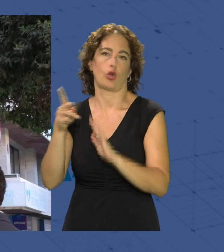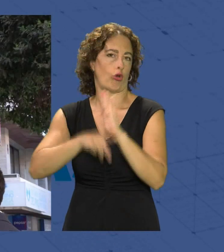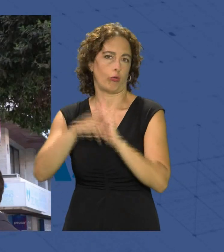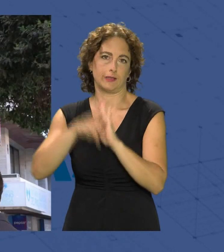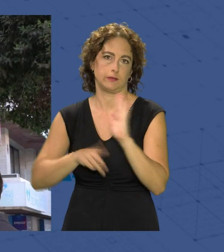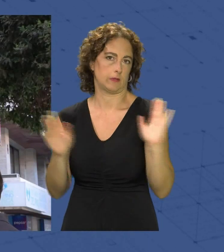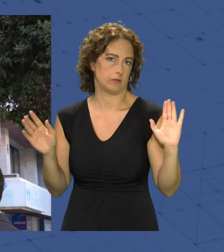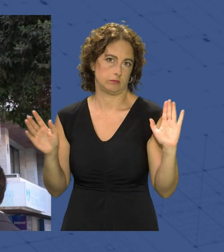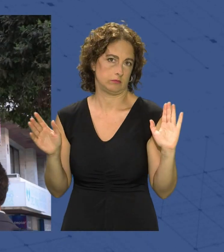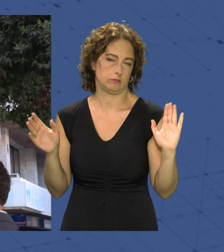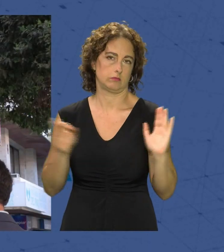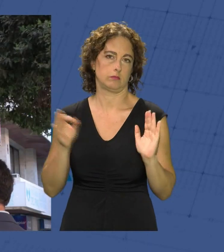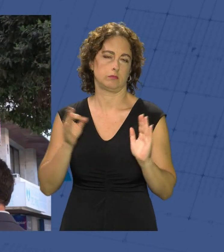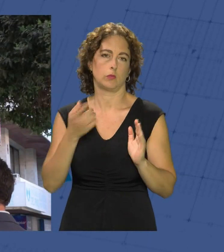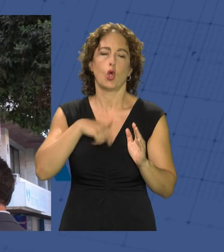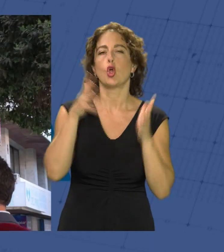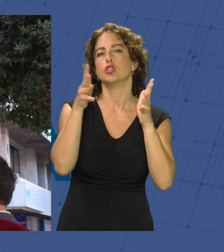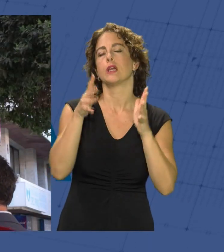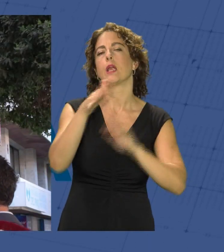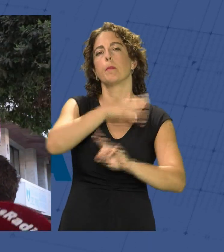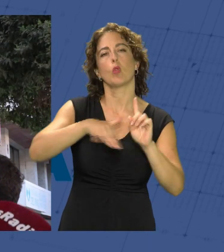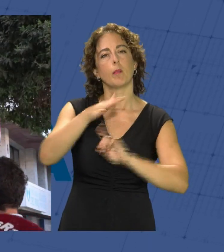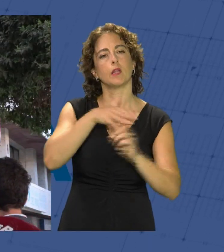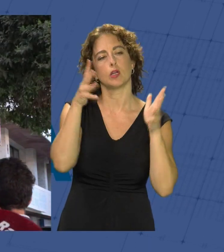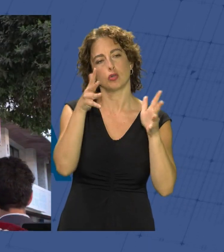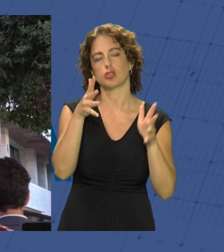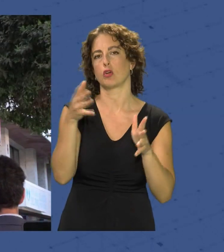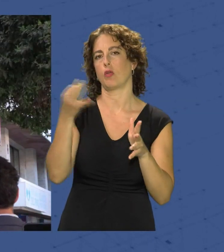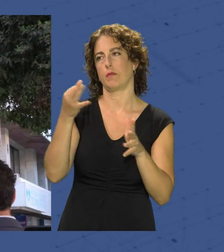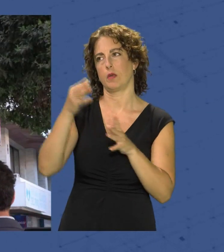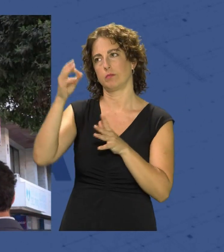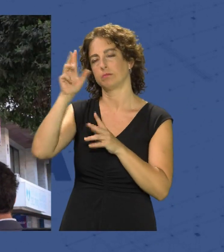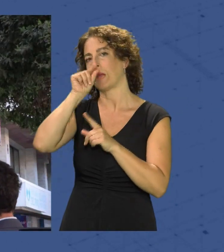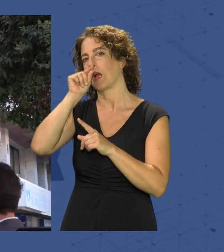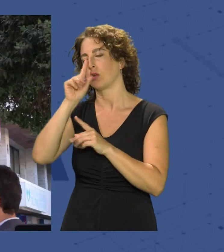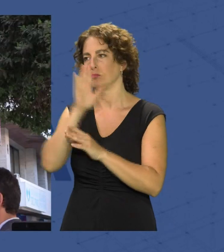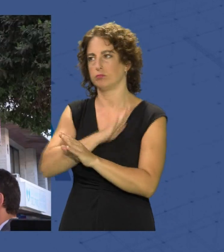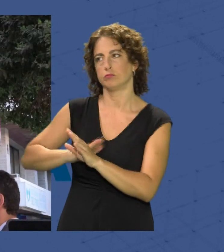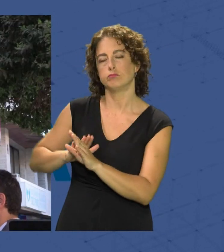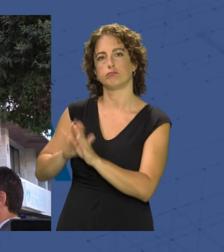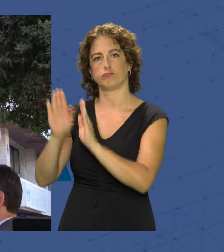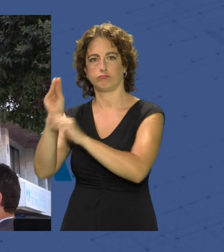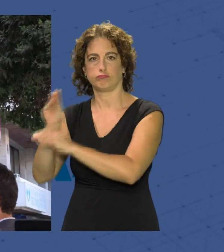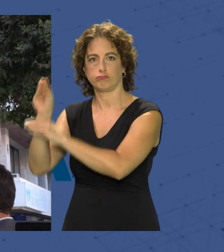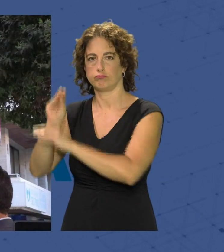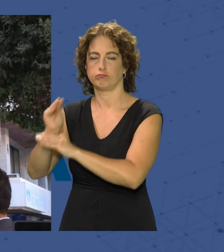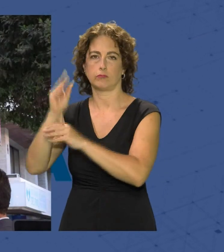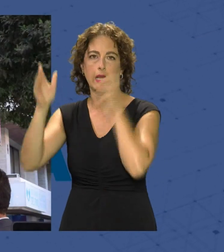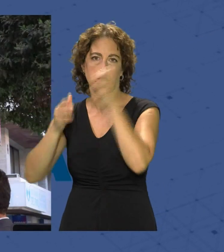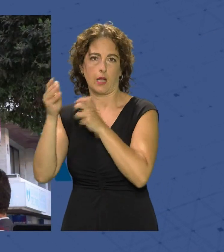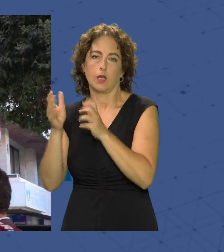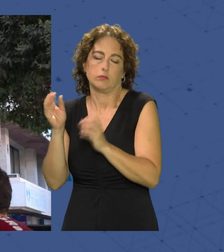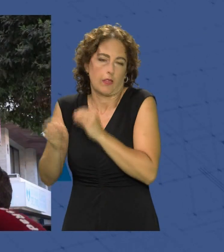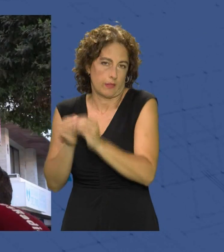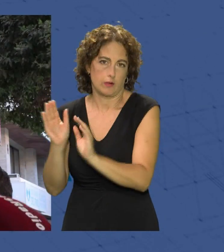evidentemente desde la Consejería de Medio Ambiente se ha aconsejado la adopción de esta medida cautelar para protección de esta especie animal y se va a